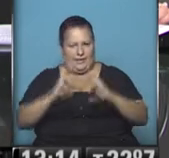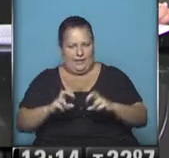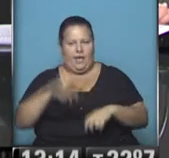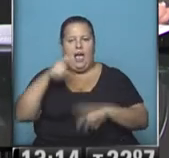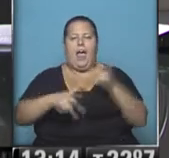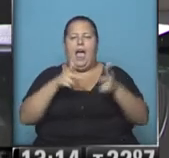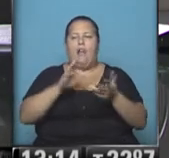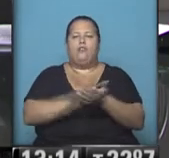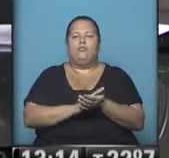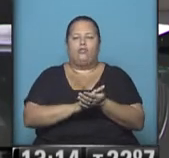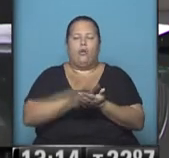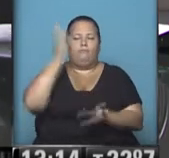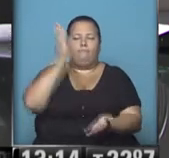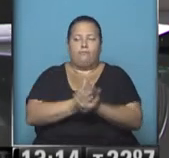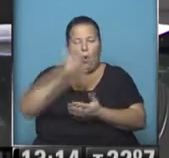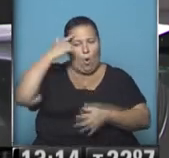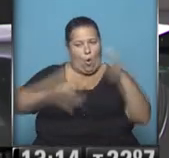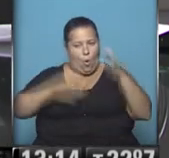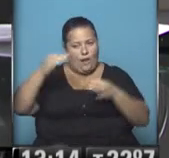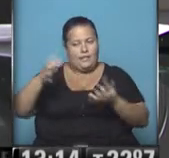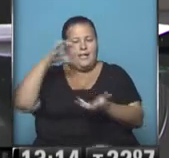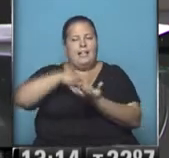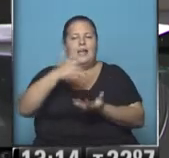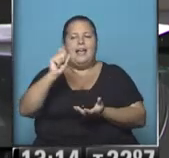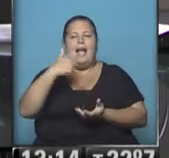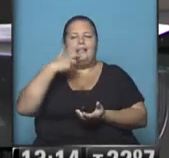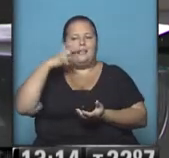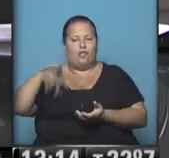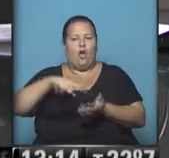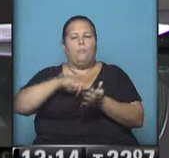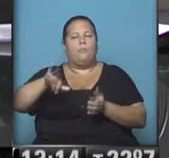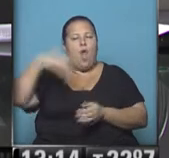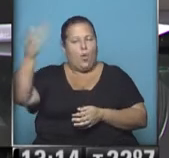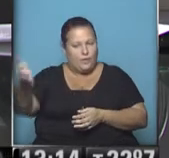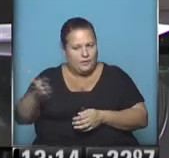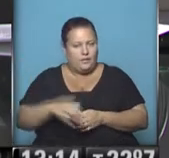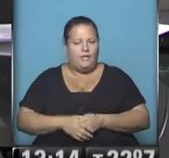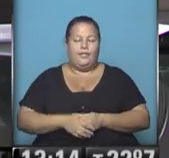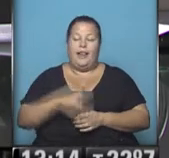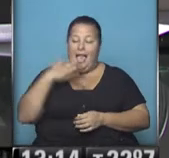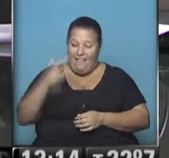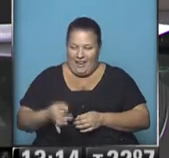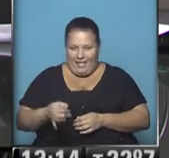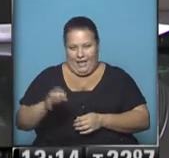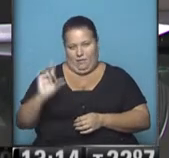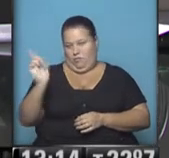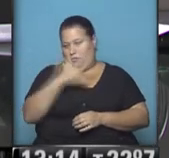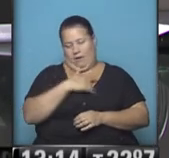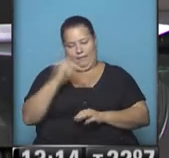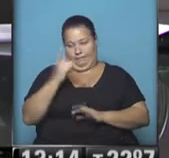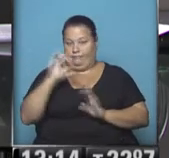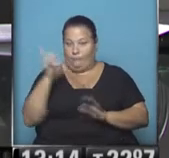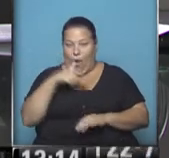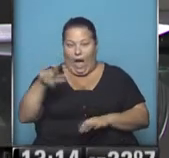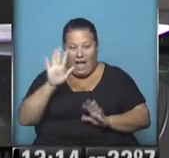Estamos ahora de un fallo de la justicia de la Cámara de Casación en la provincia de Buenos Aires, verdaderamente inverosímil la